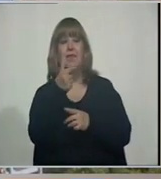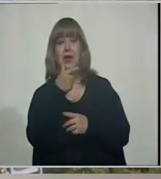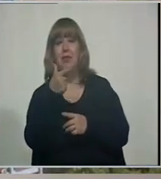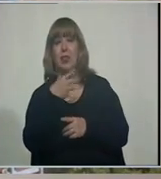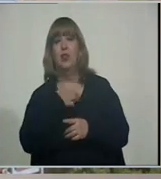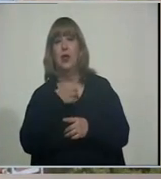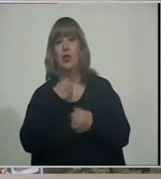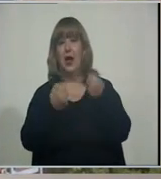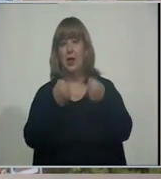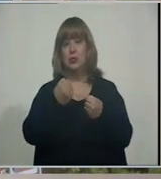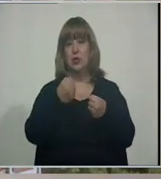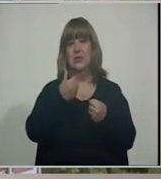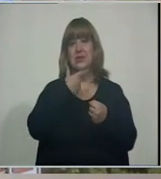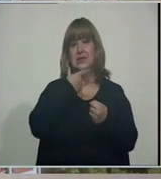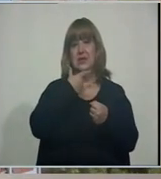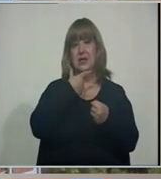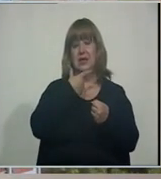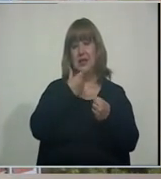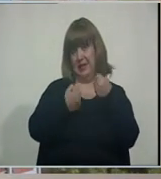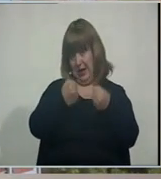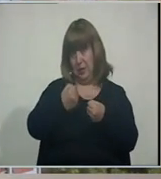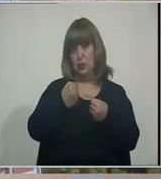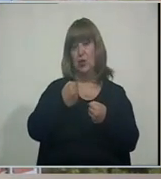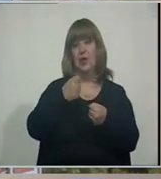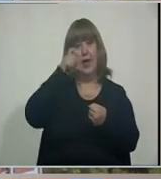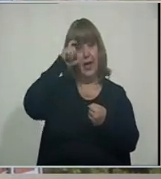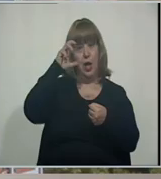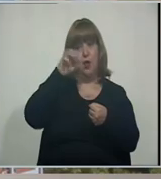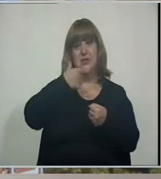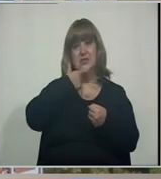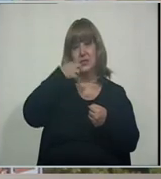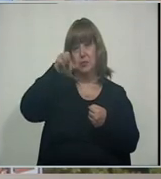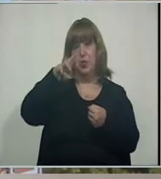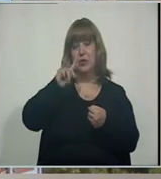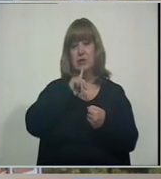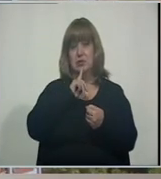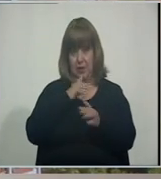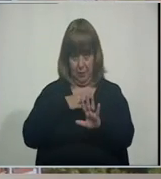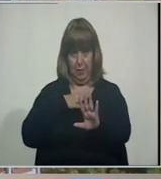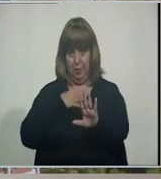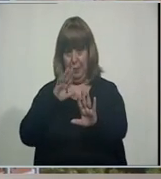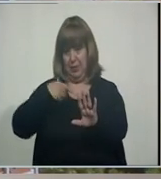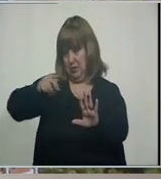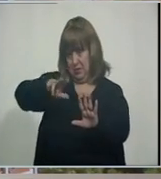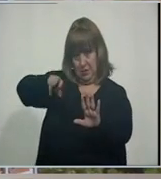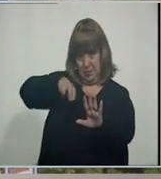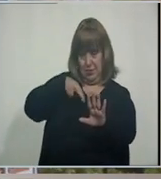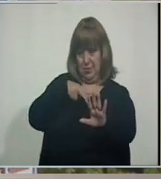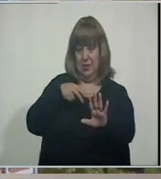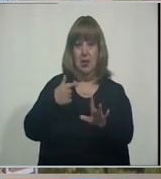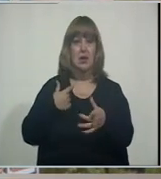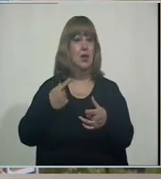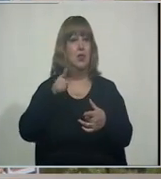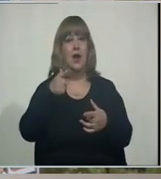Esa es lo que Me estoy moviendo Sí Me estoy moviendo para evitar Tengo que decirte Que no hay